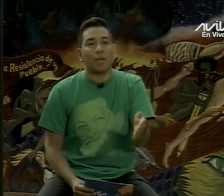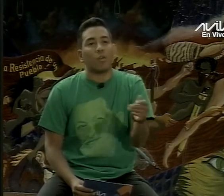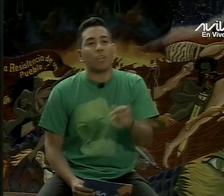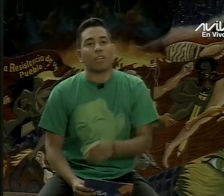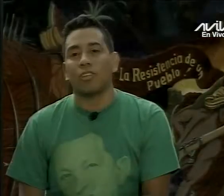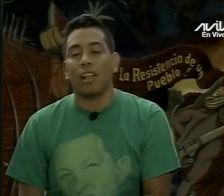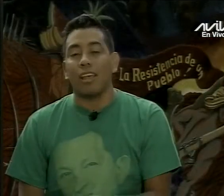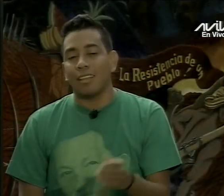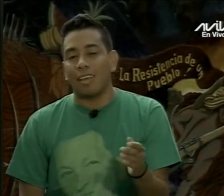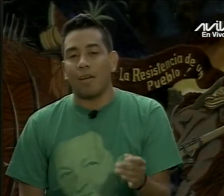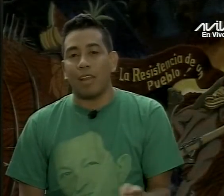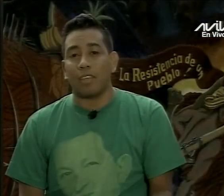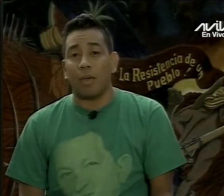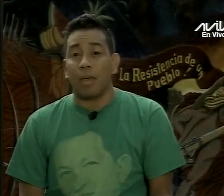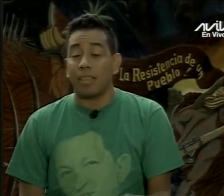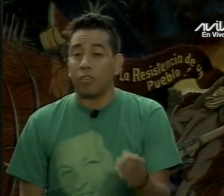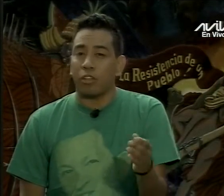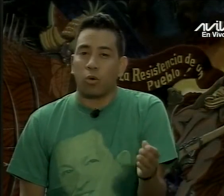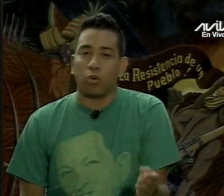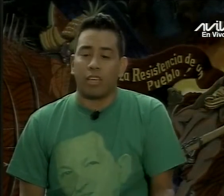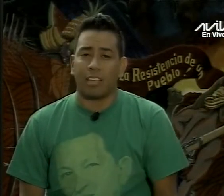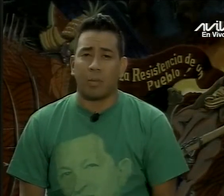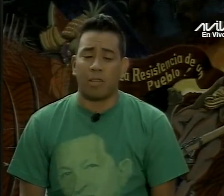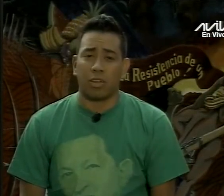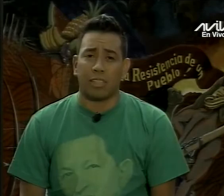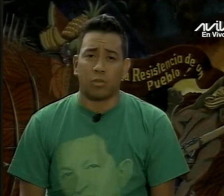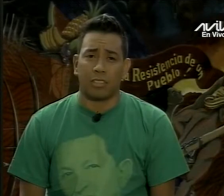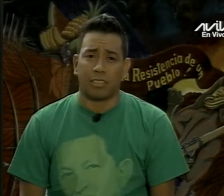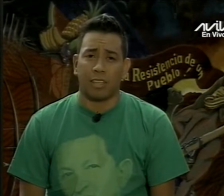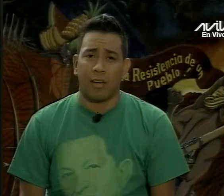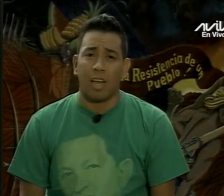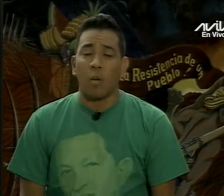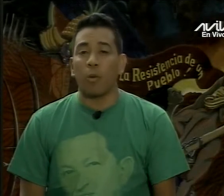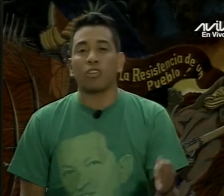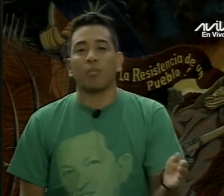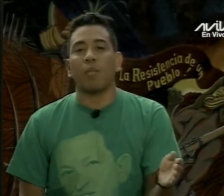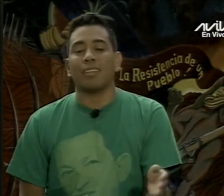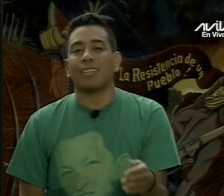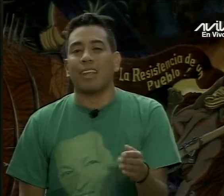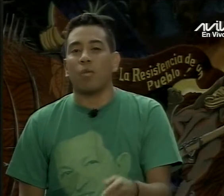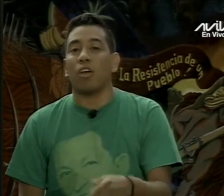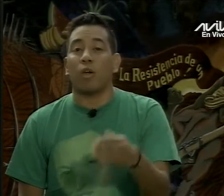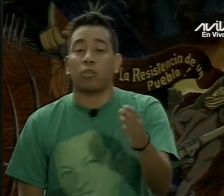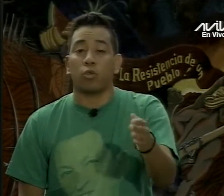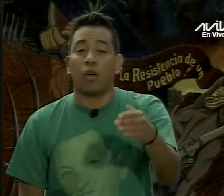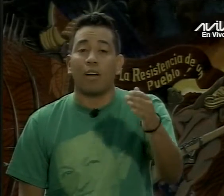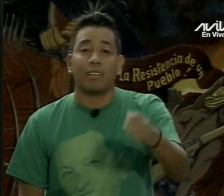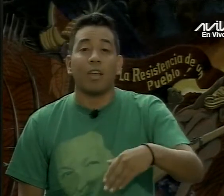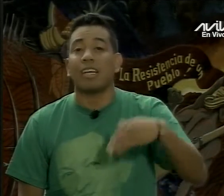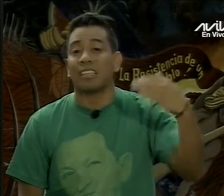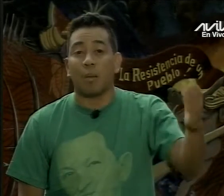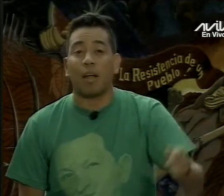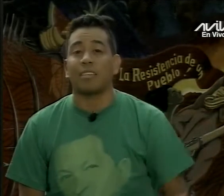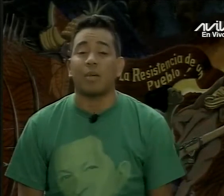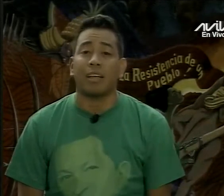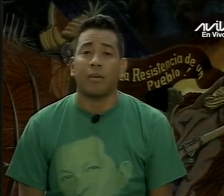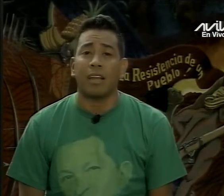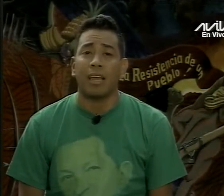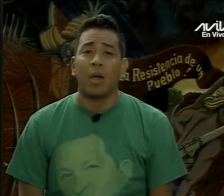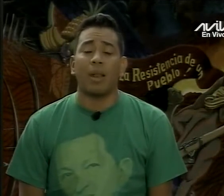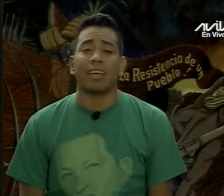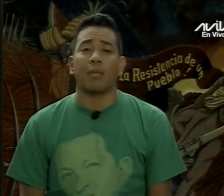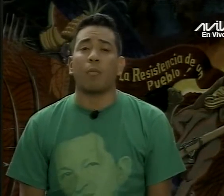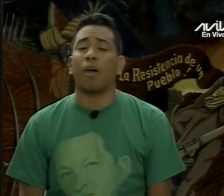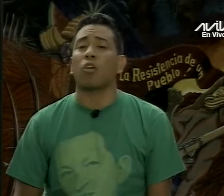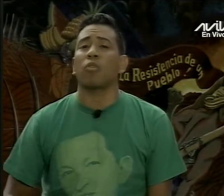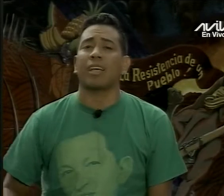alternativa comunicacional desde Avila TV, dándole a todos ustedes ese espacio que tanto necesitaban. Próximamente estaremos en los estudios de Avila TV, ya quizás para la semana que